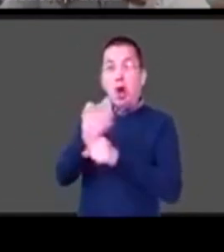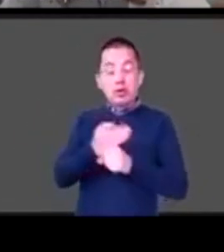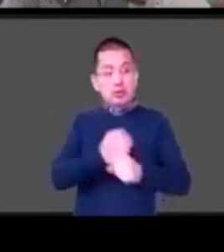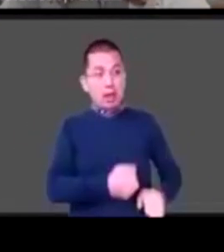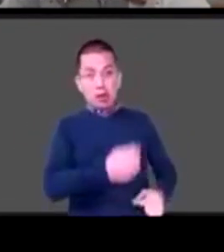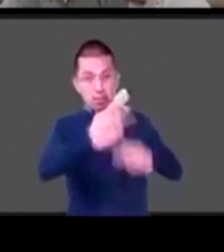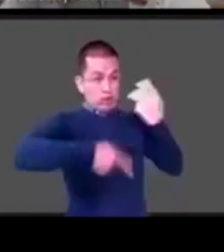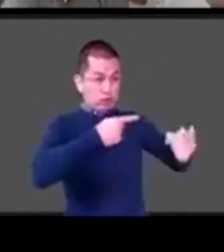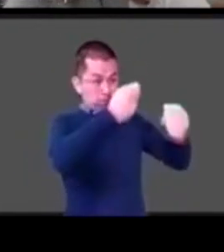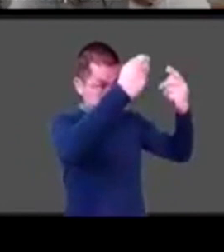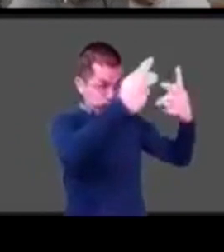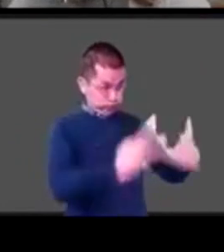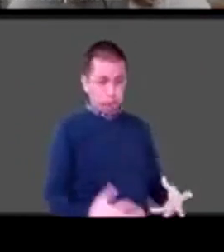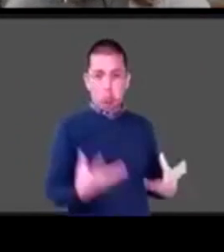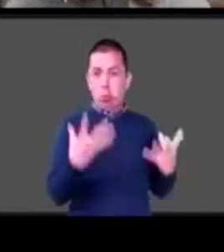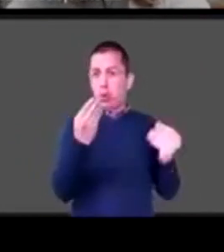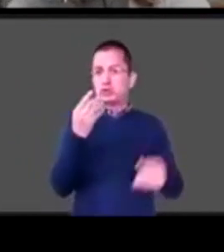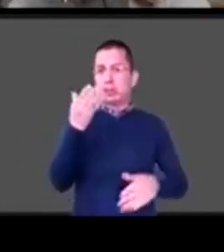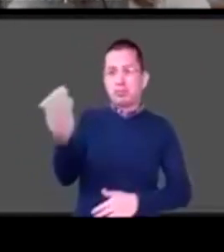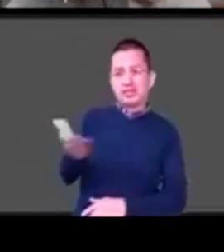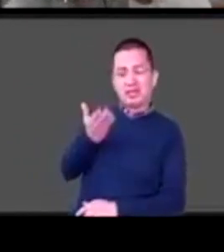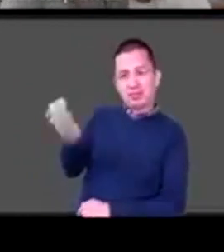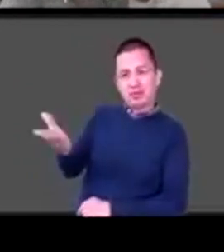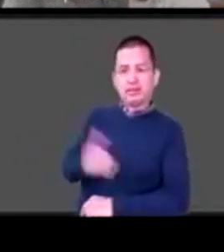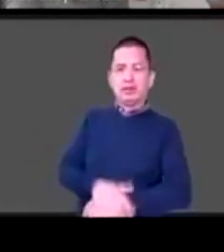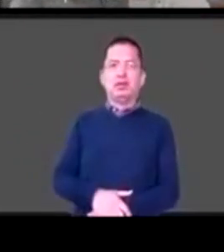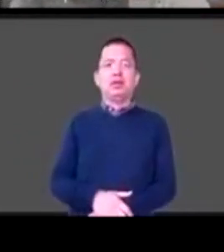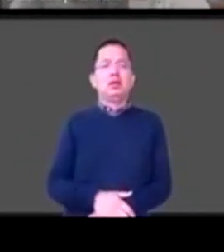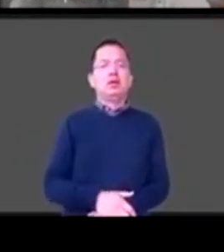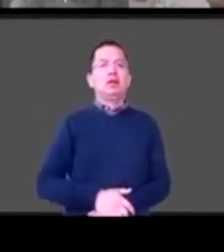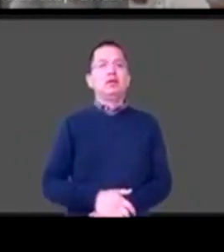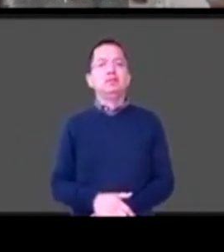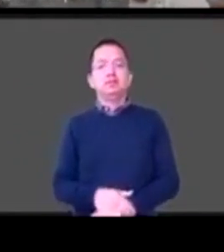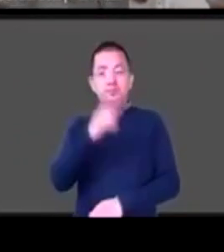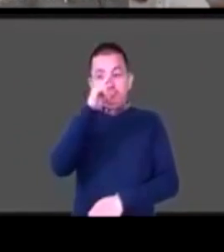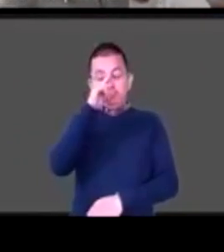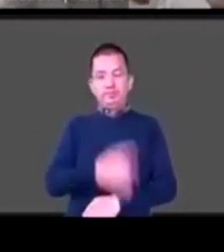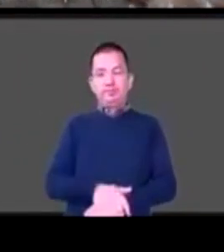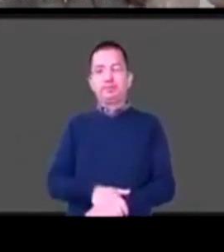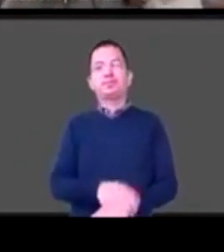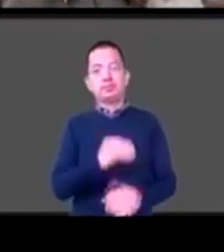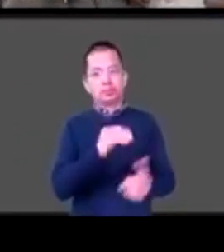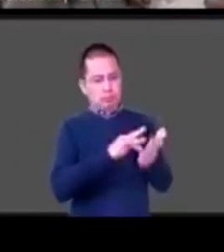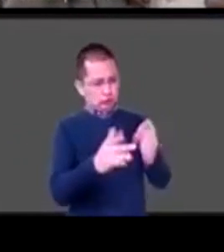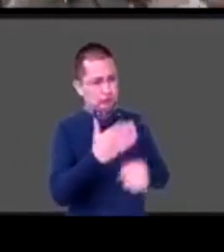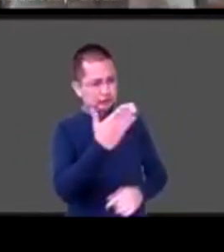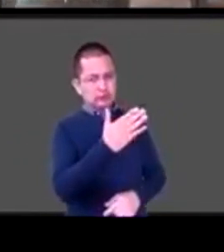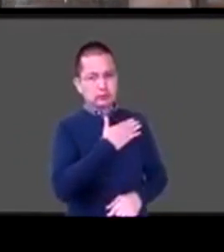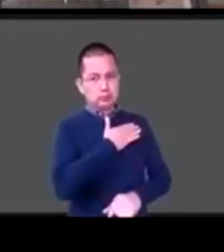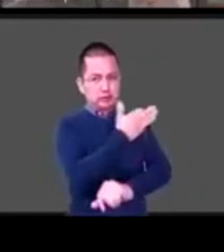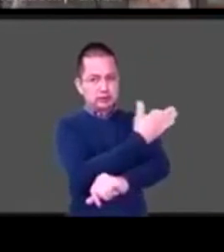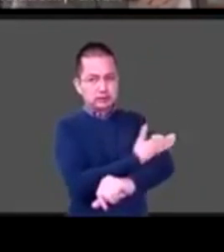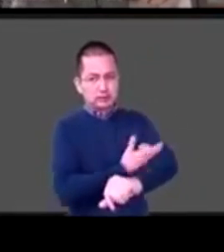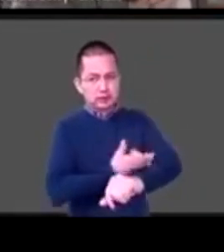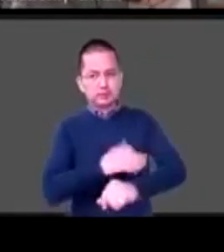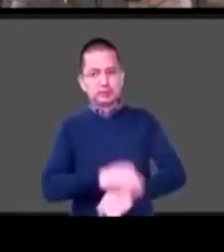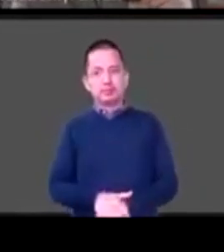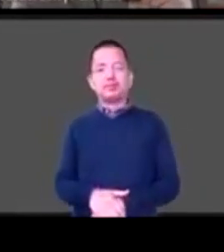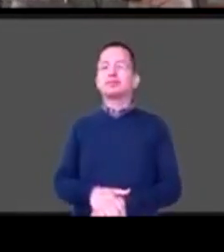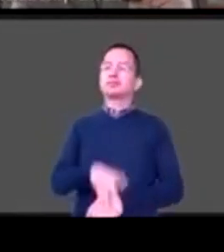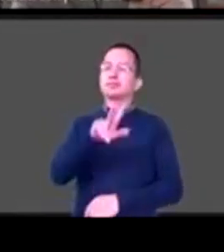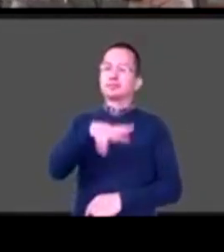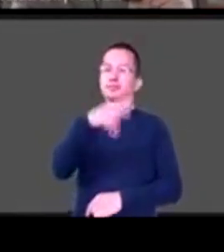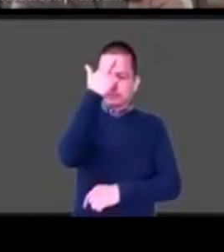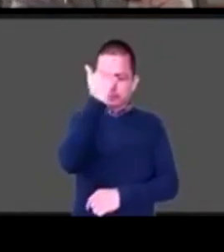gracias muy buenas tardes Sí, efectivamente en la Secretaría Ejecutiva de Disciplina Nacional